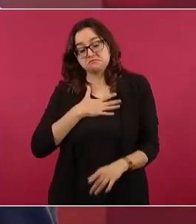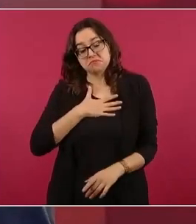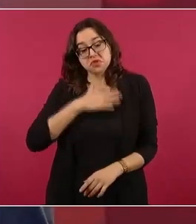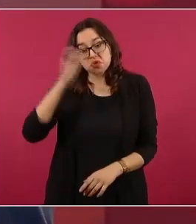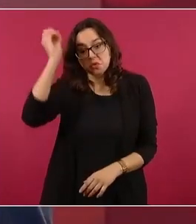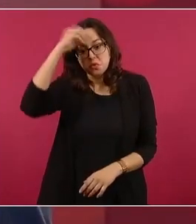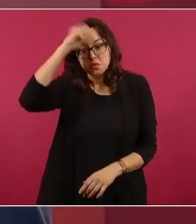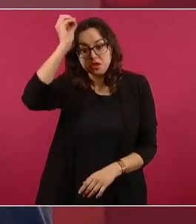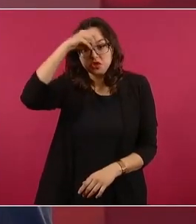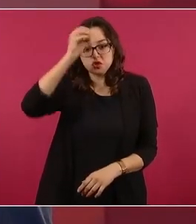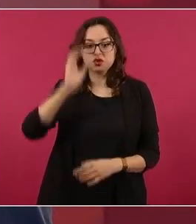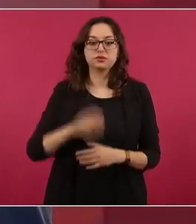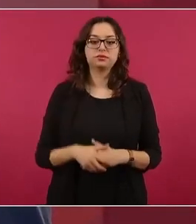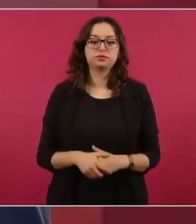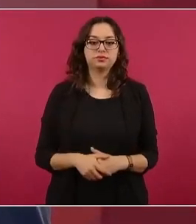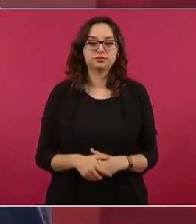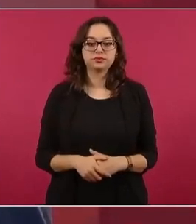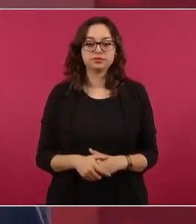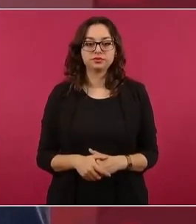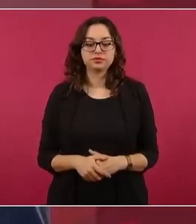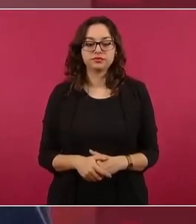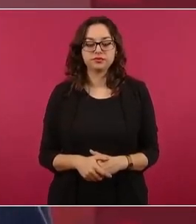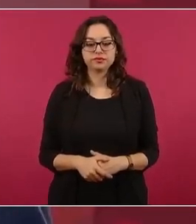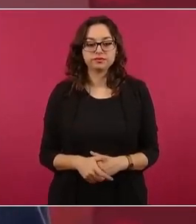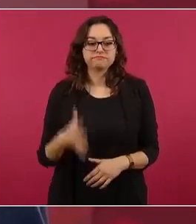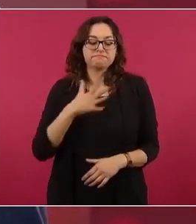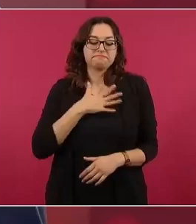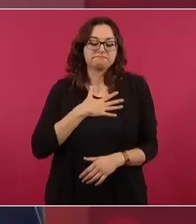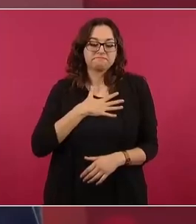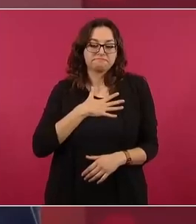esa es mi visión.